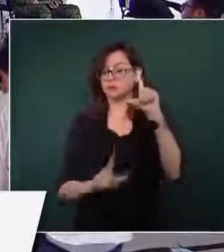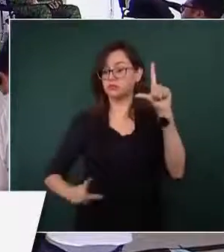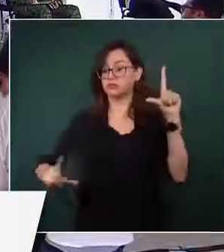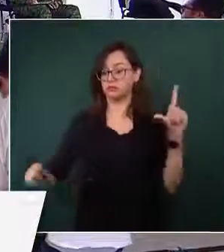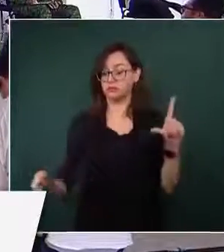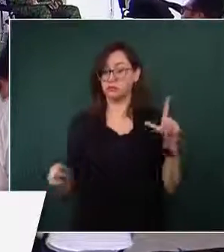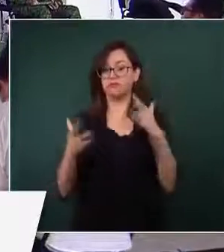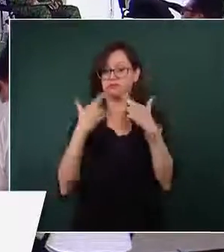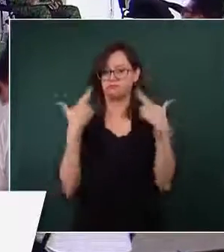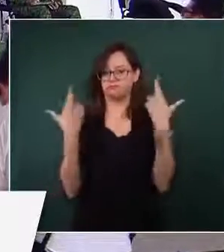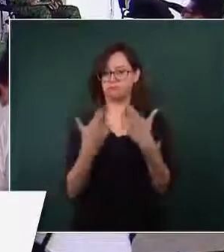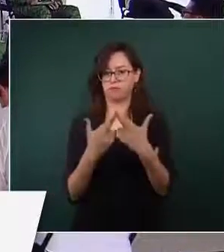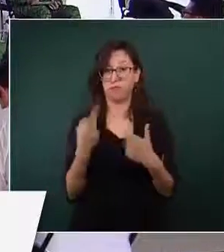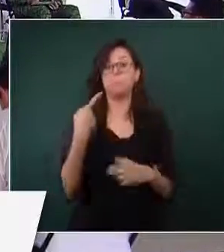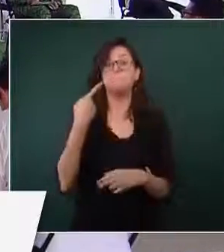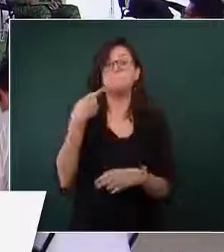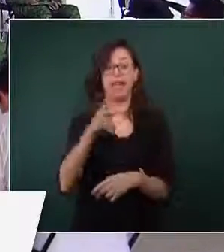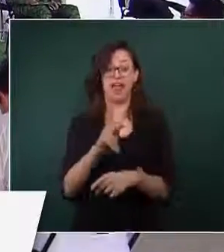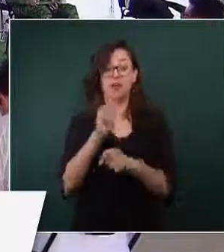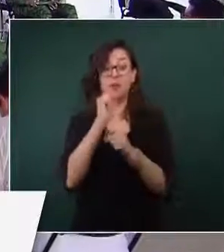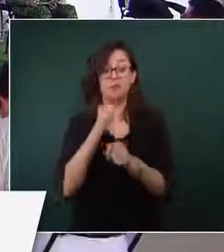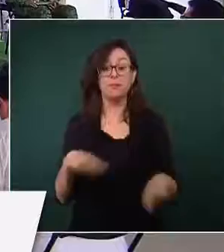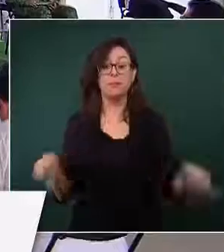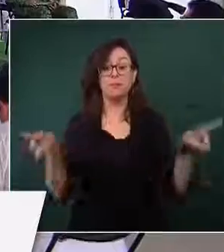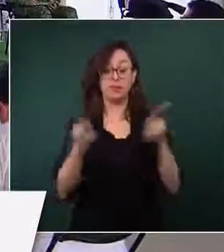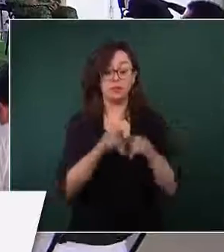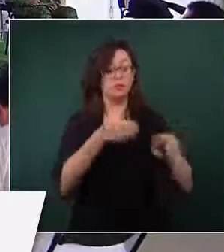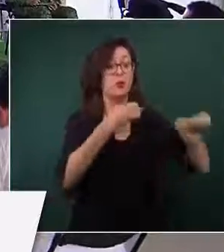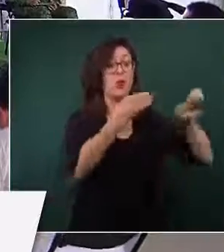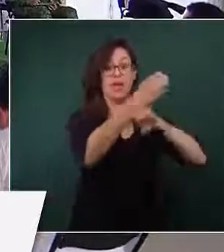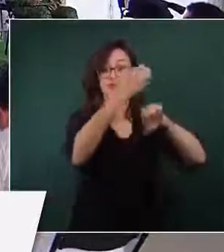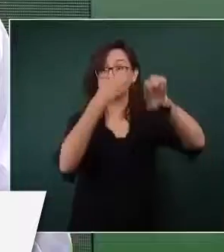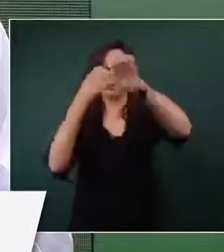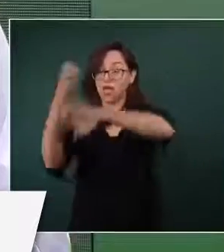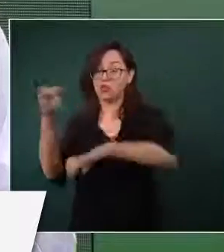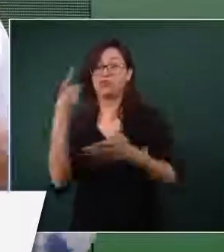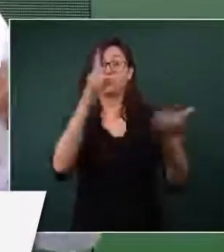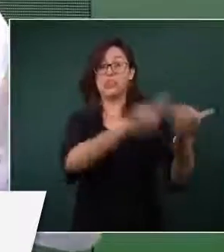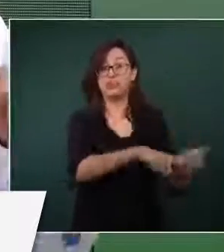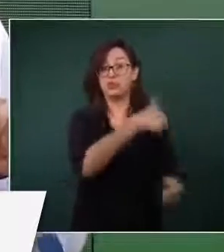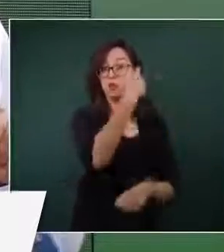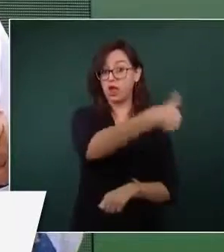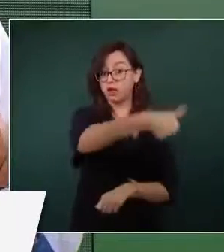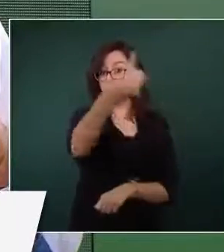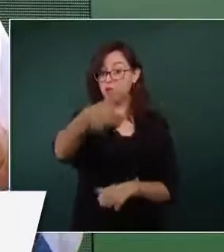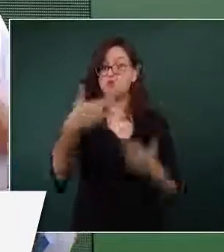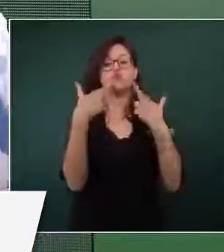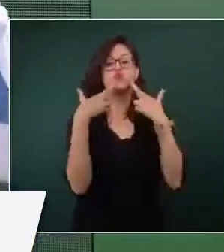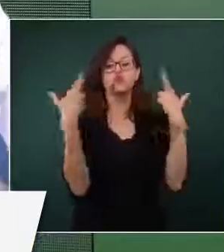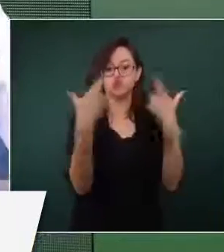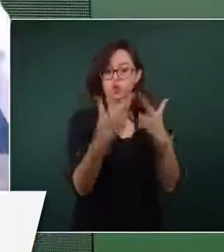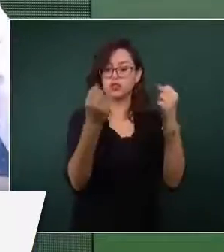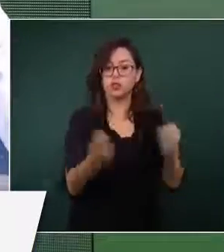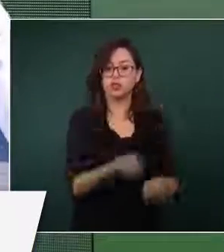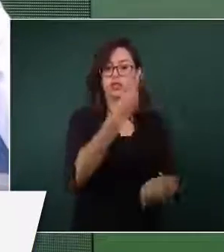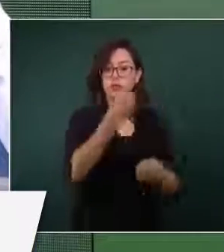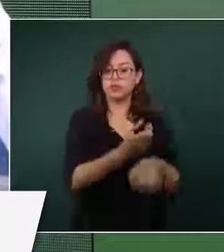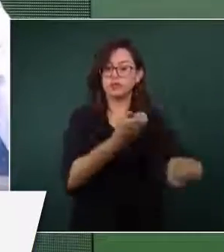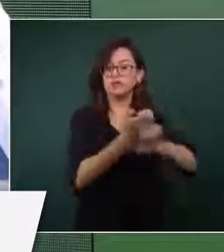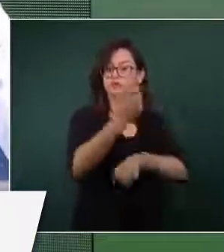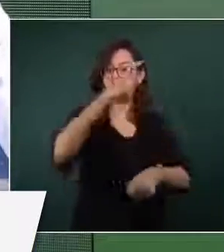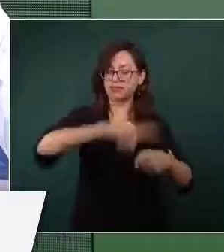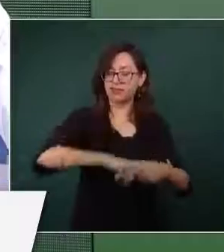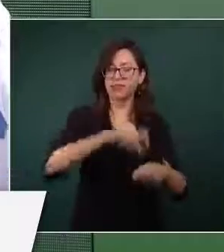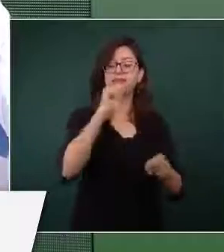y el ciudadano gobernador de Guerrero encabeza la mesa